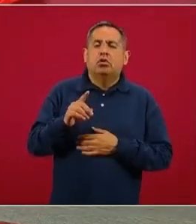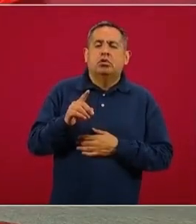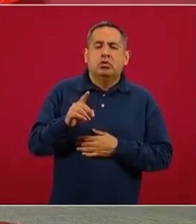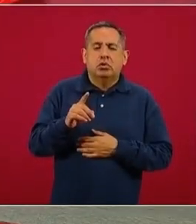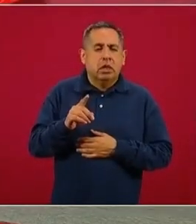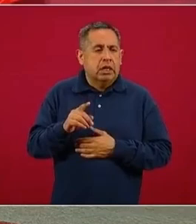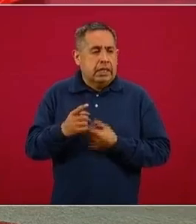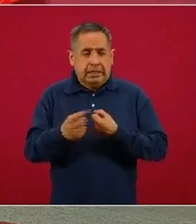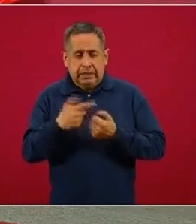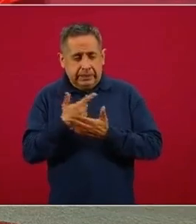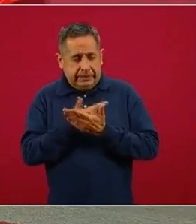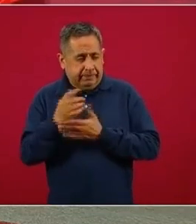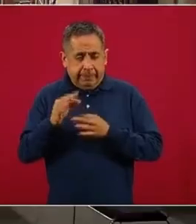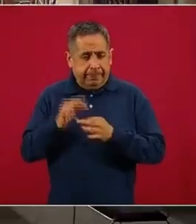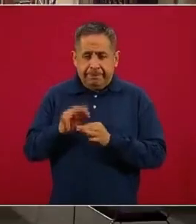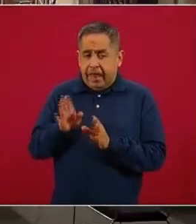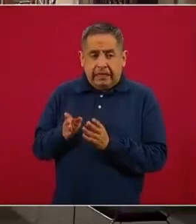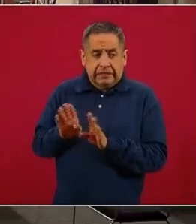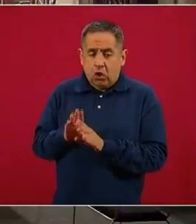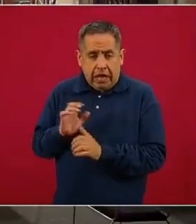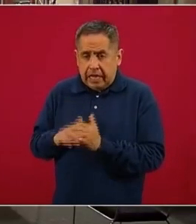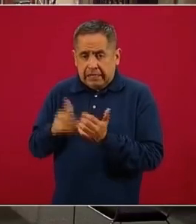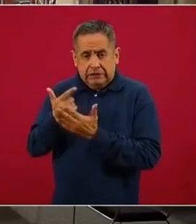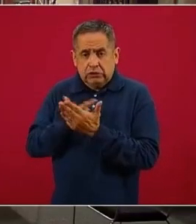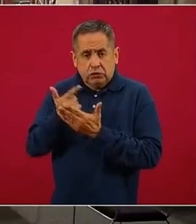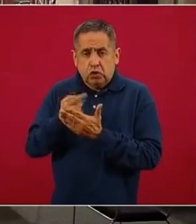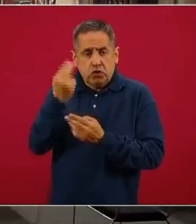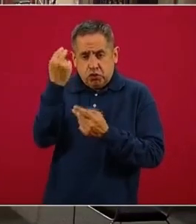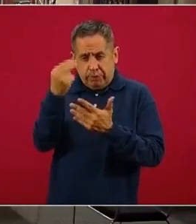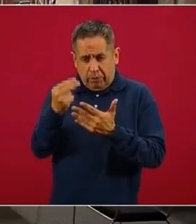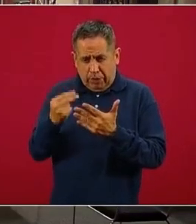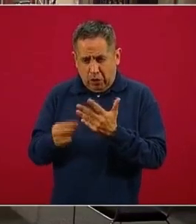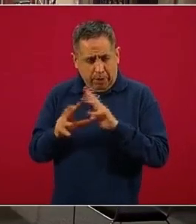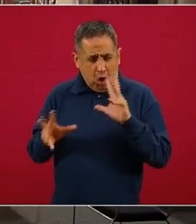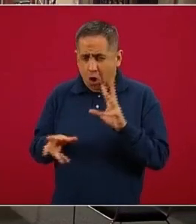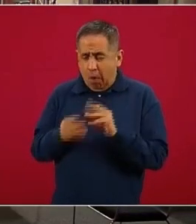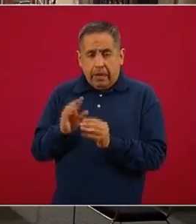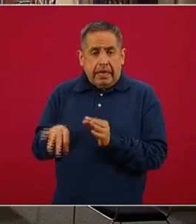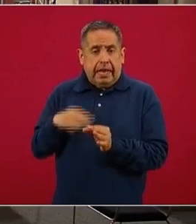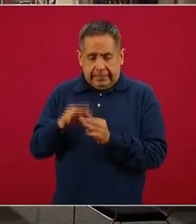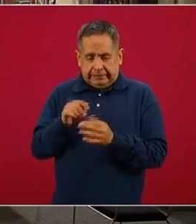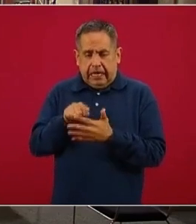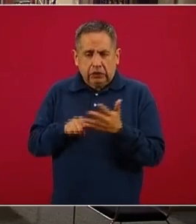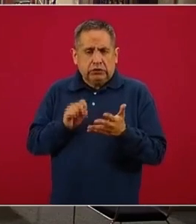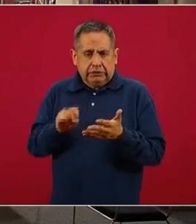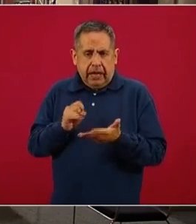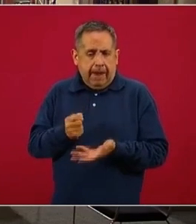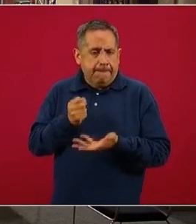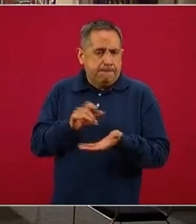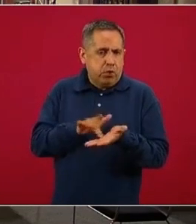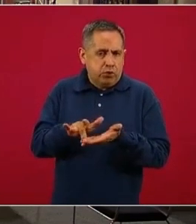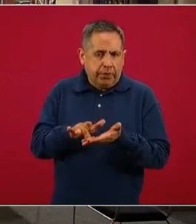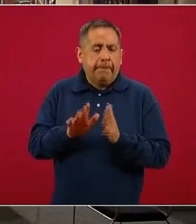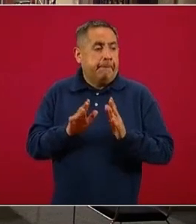Censo del Bienestar, el Censo del Bienestar ya cerró, ya se tienen todos los registros que se van a poder fondear y entonces